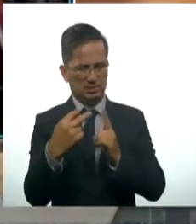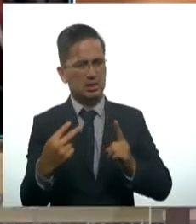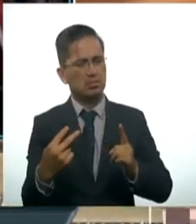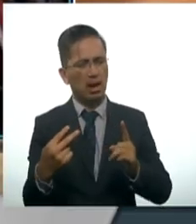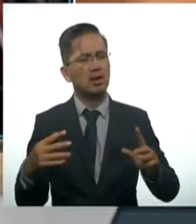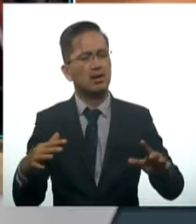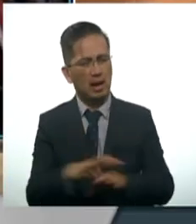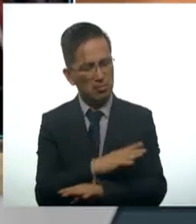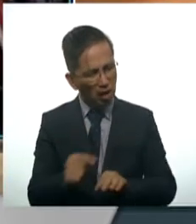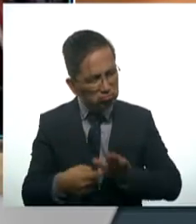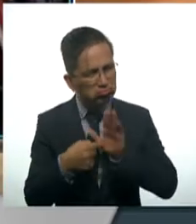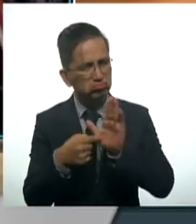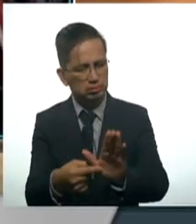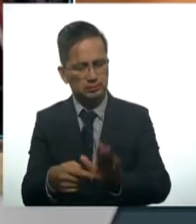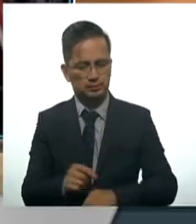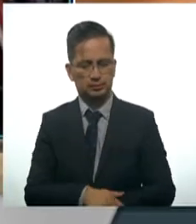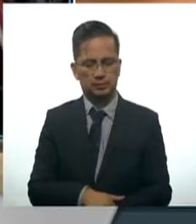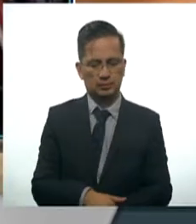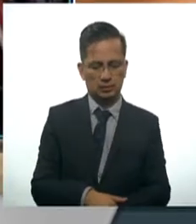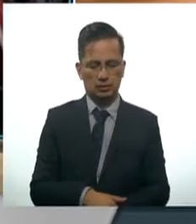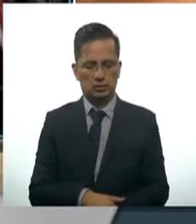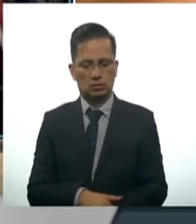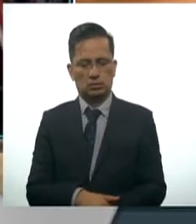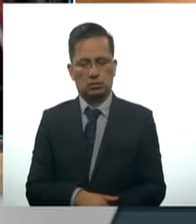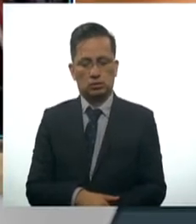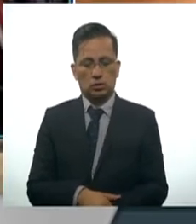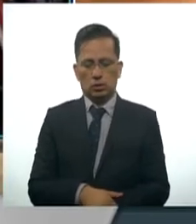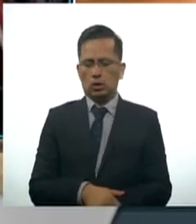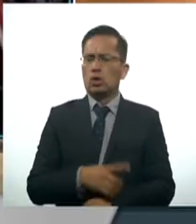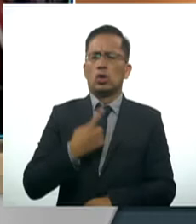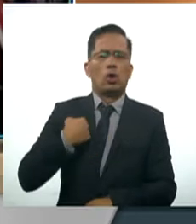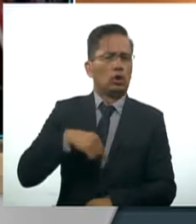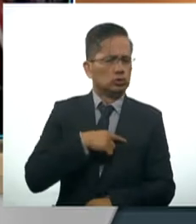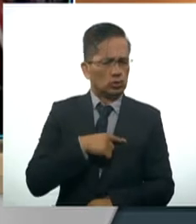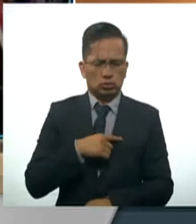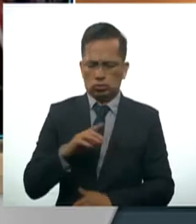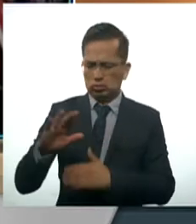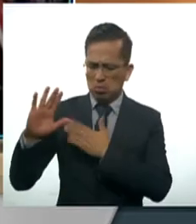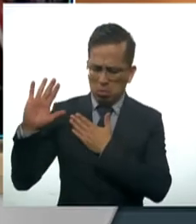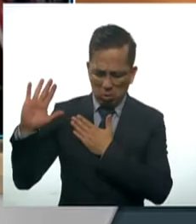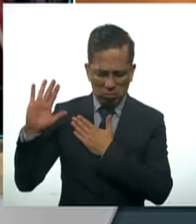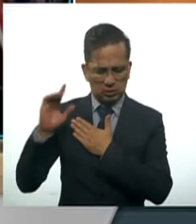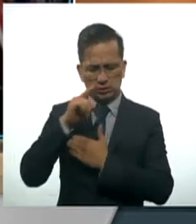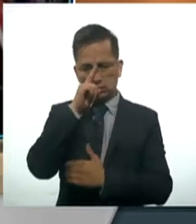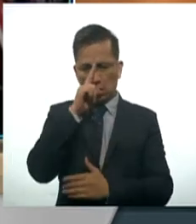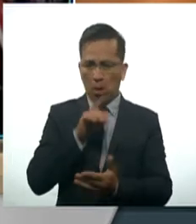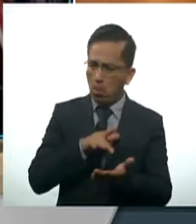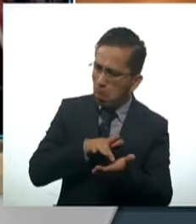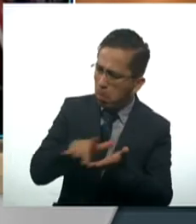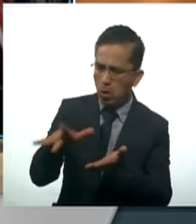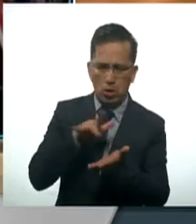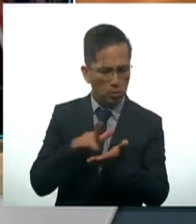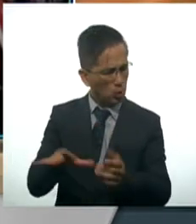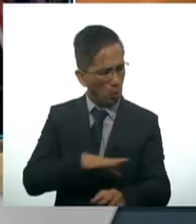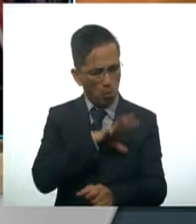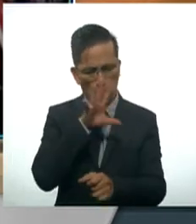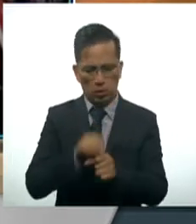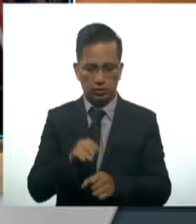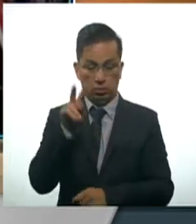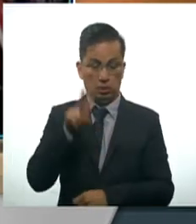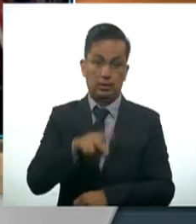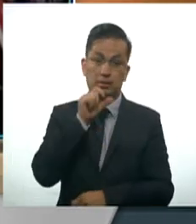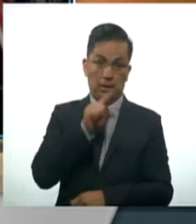Les aseguro que tienen todo nuestro compromiso y nuestro agradecimiento por